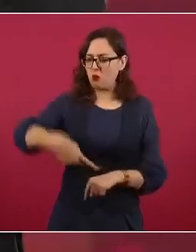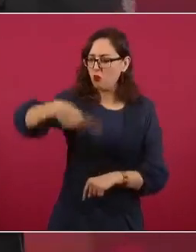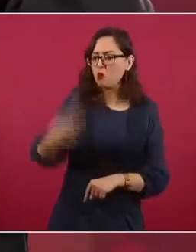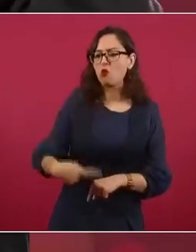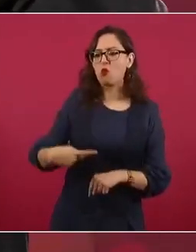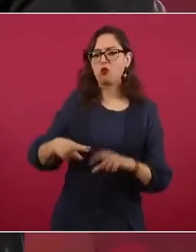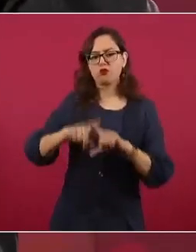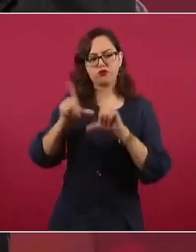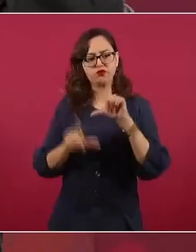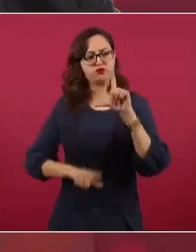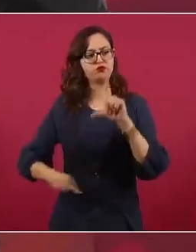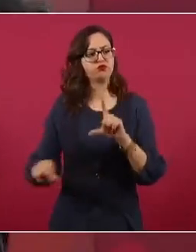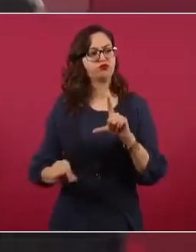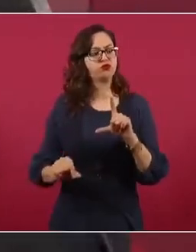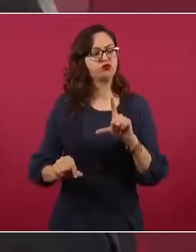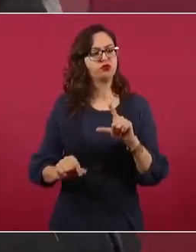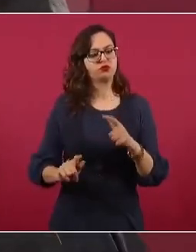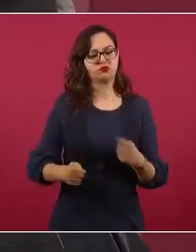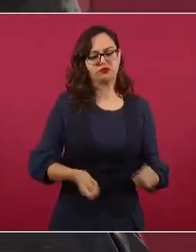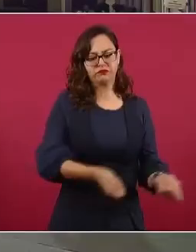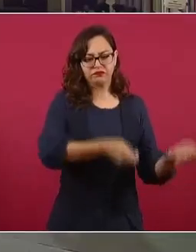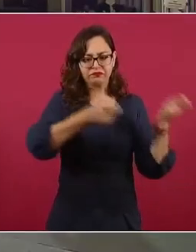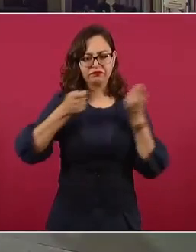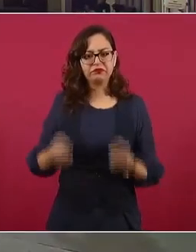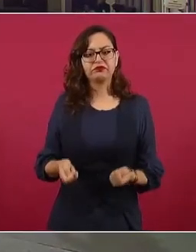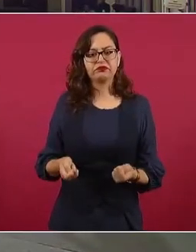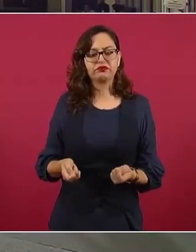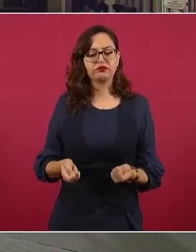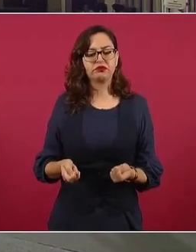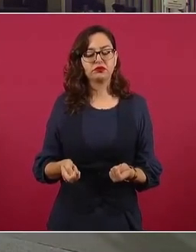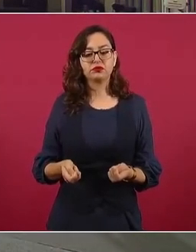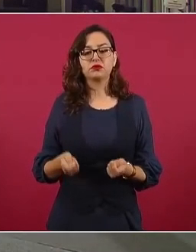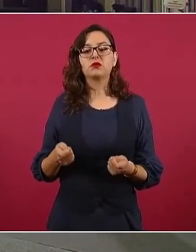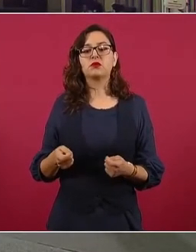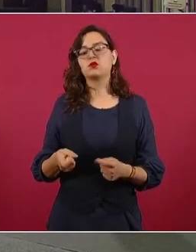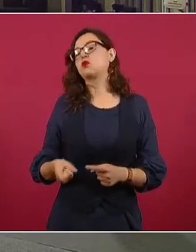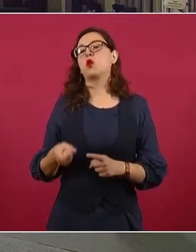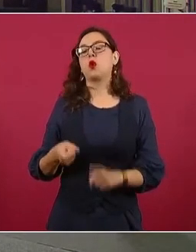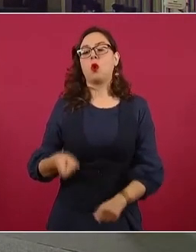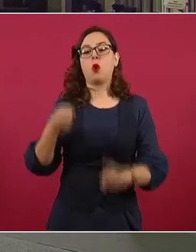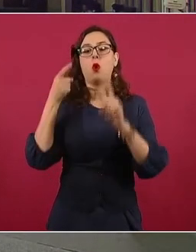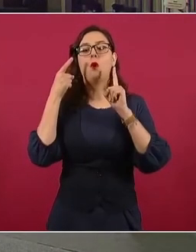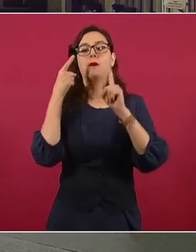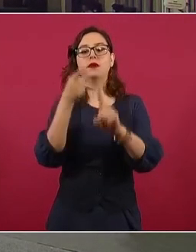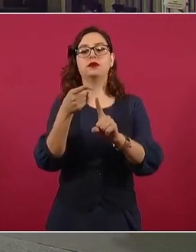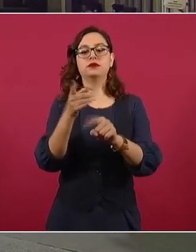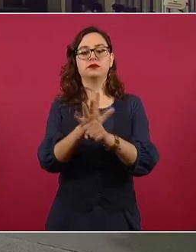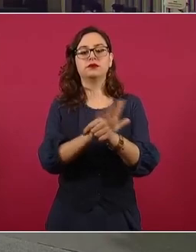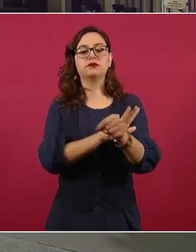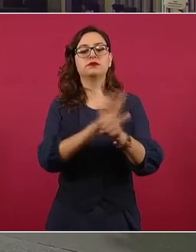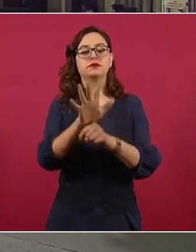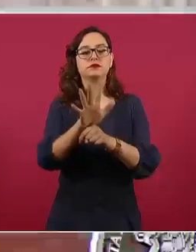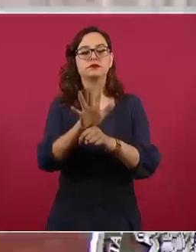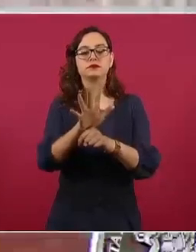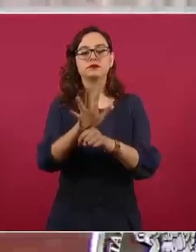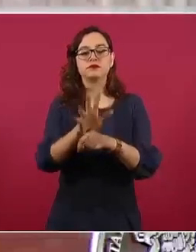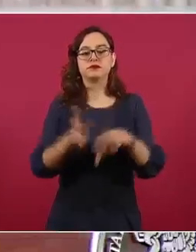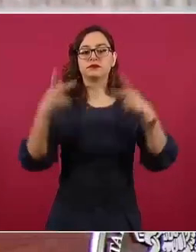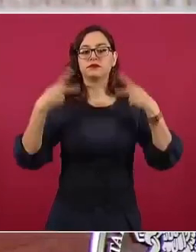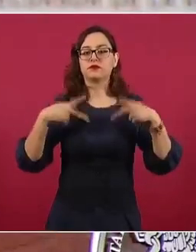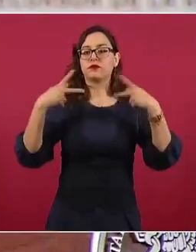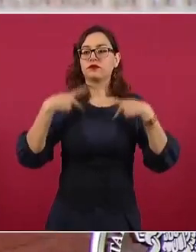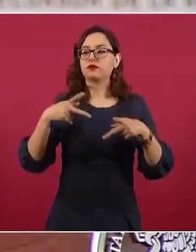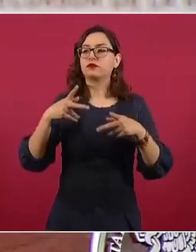porque se puso como objetivo que no se quedaran los pueblos sin energía eléctrica.